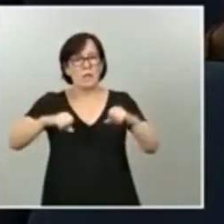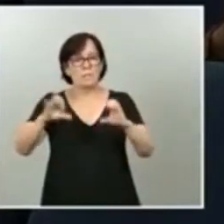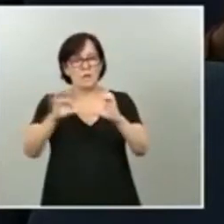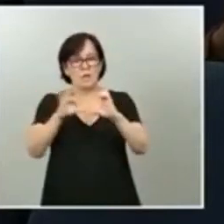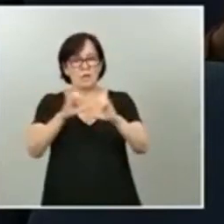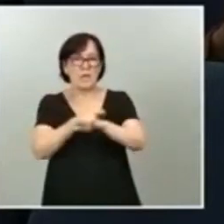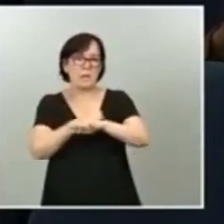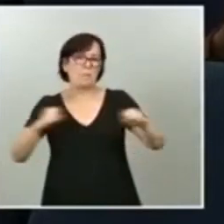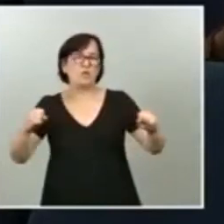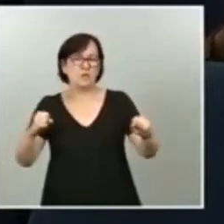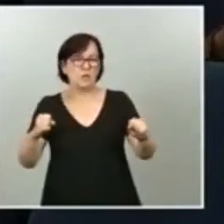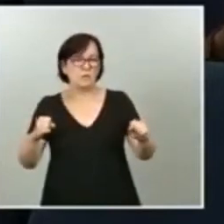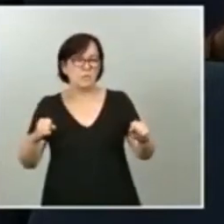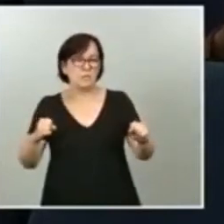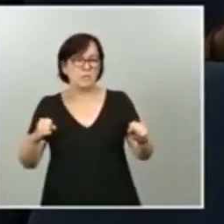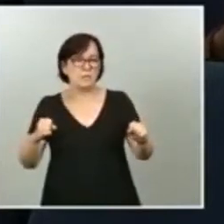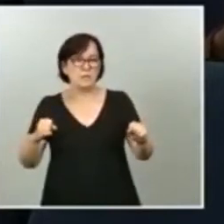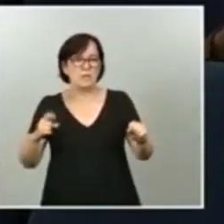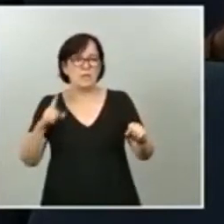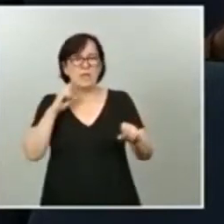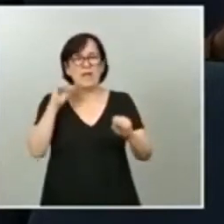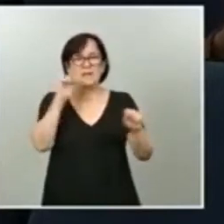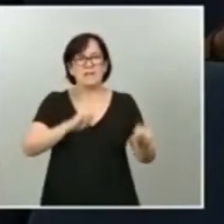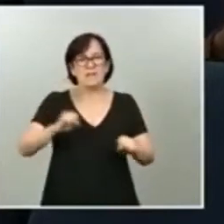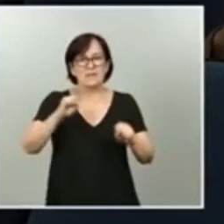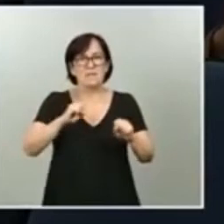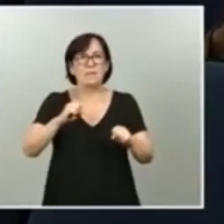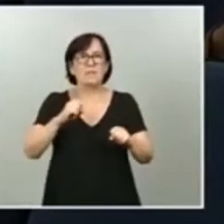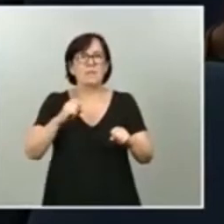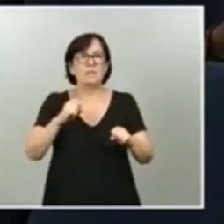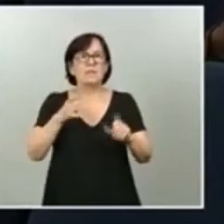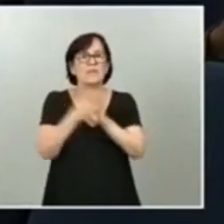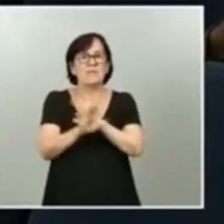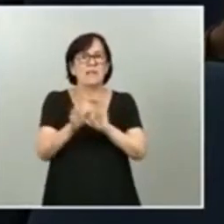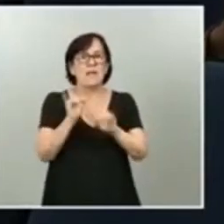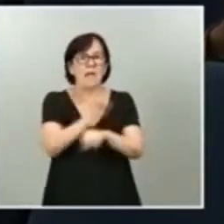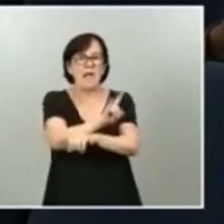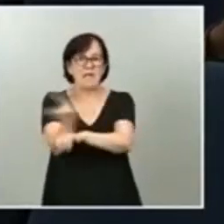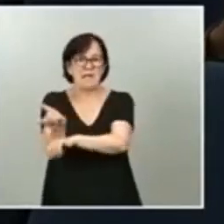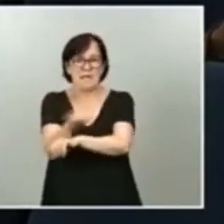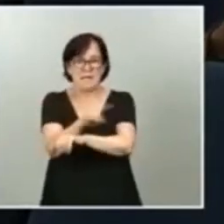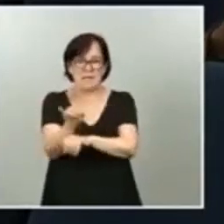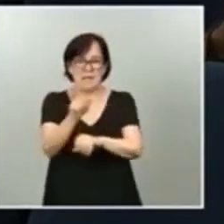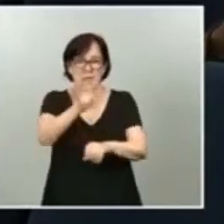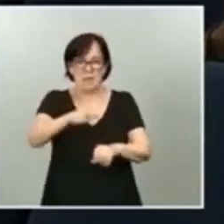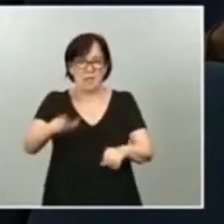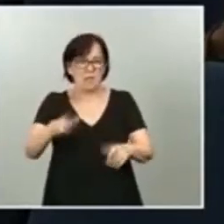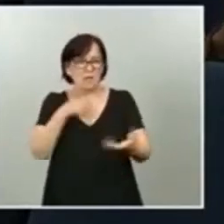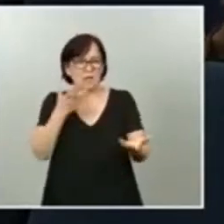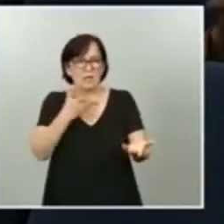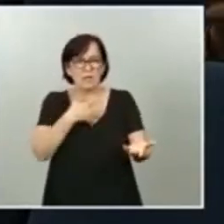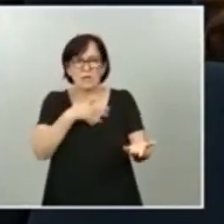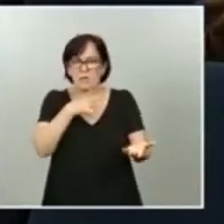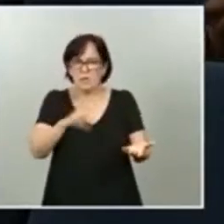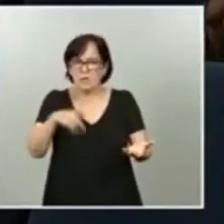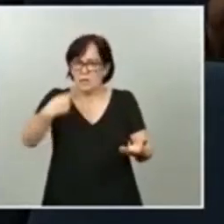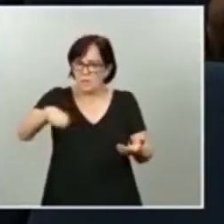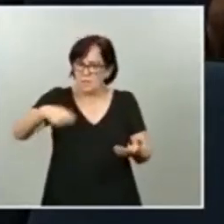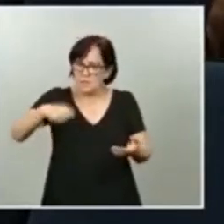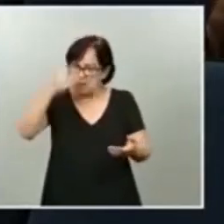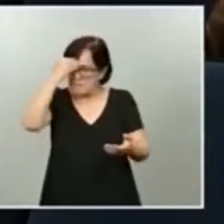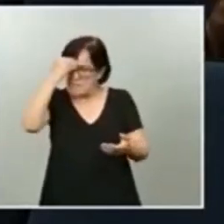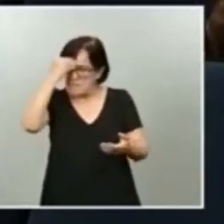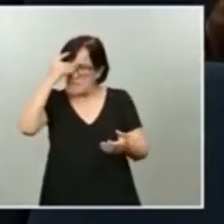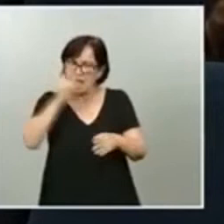y que defenderlo suponía engañar a la gente. Le quería preguntar ¿considera que el presidente está engañando a la gente? Y en este